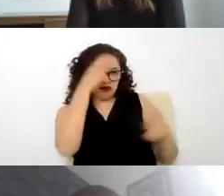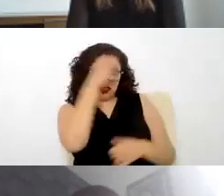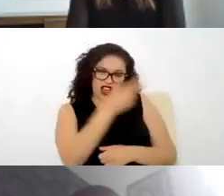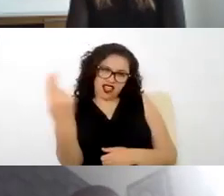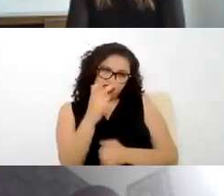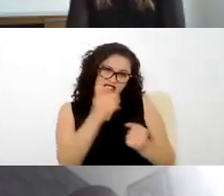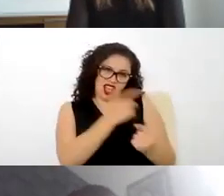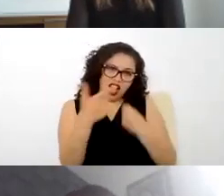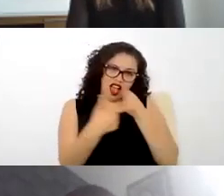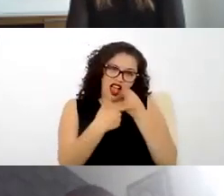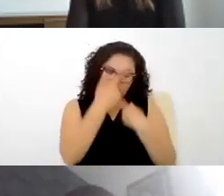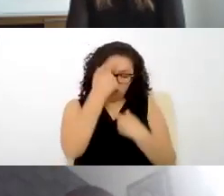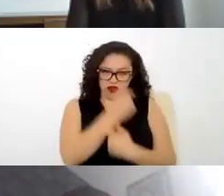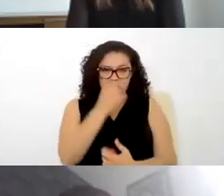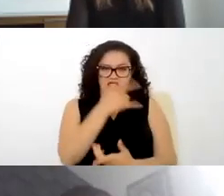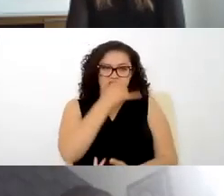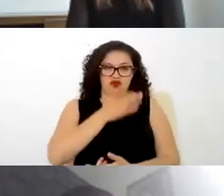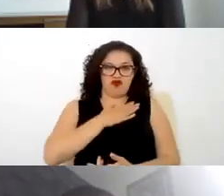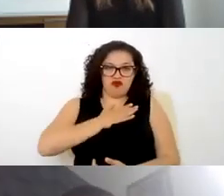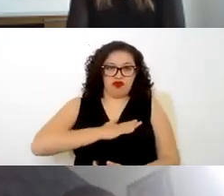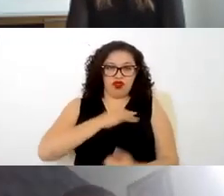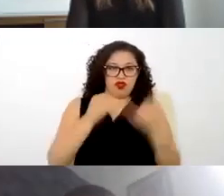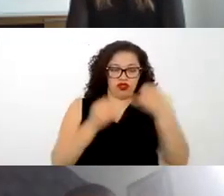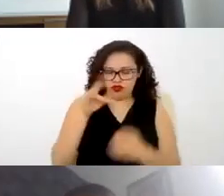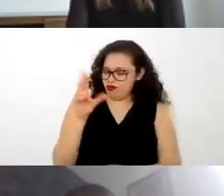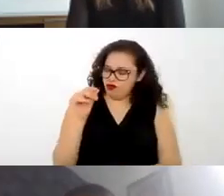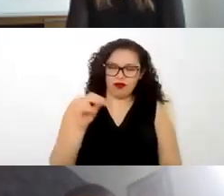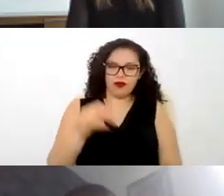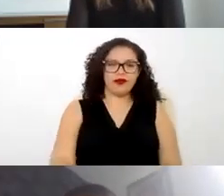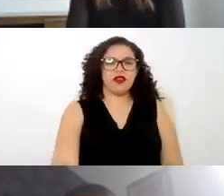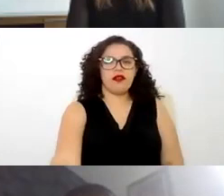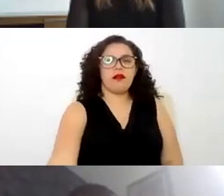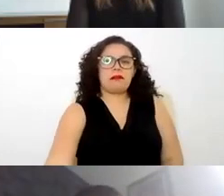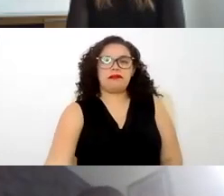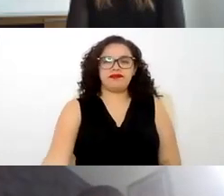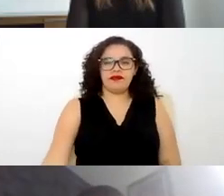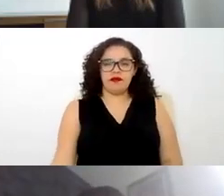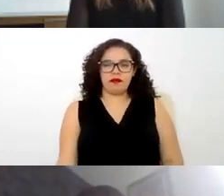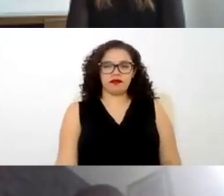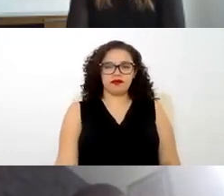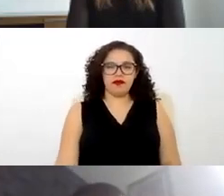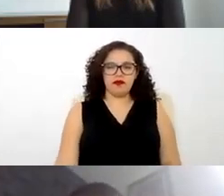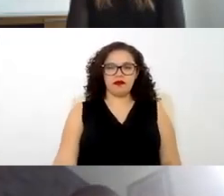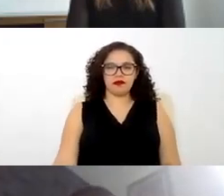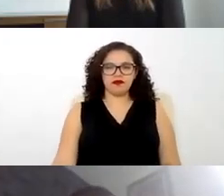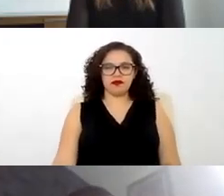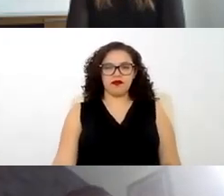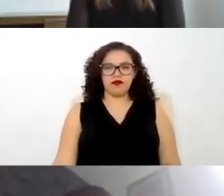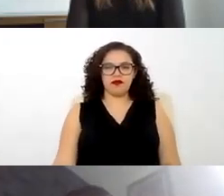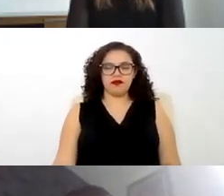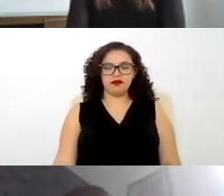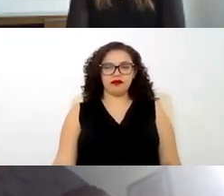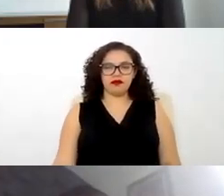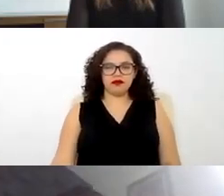a dirimir la controversia frente a un juez y justamente aquí pensamos